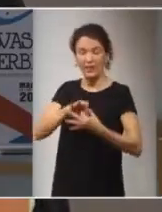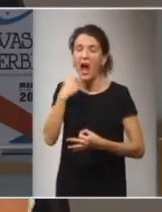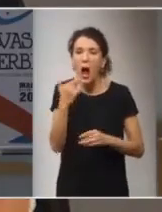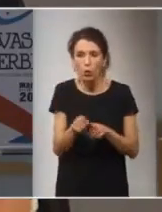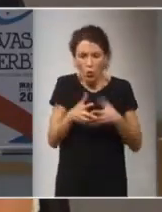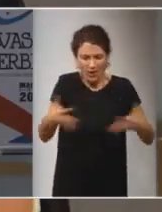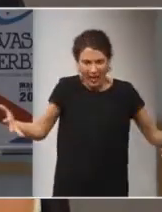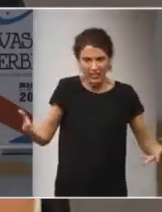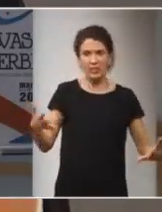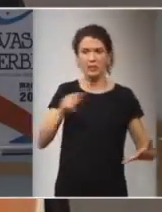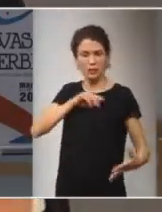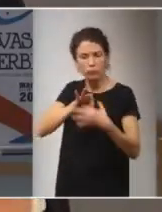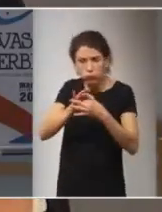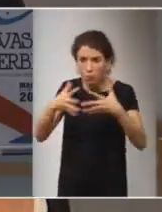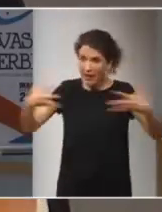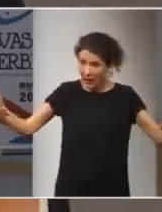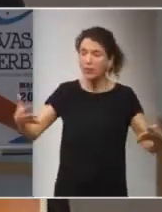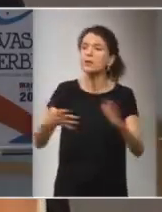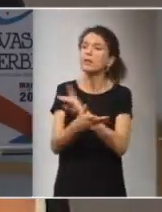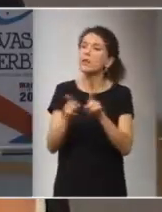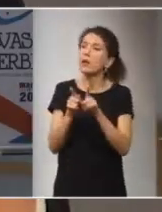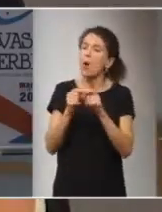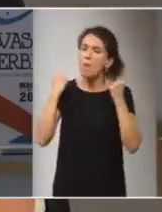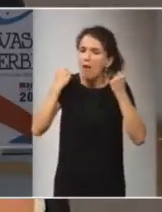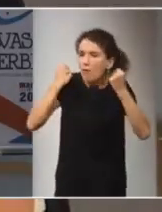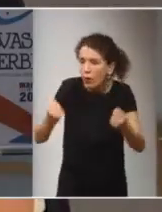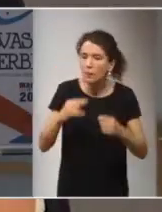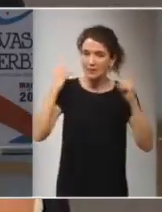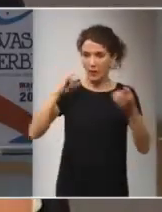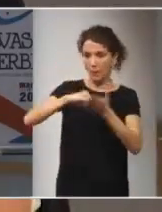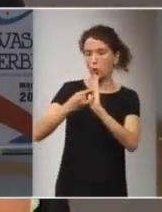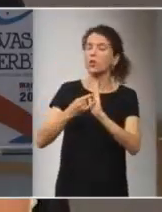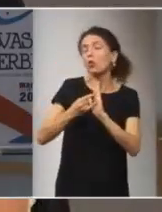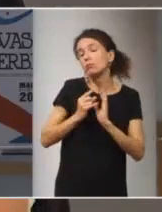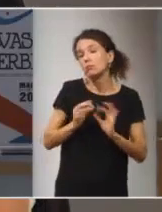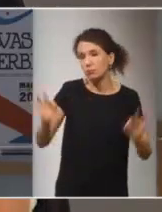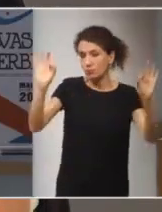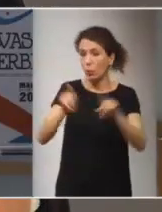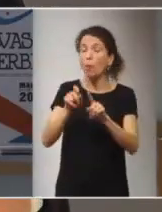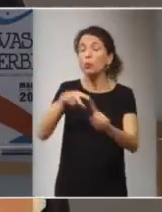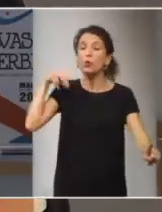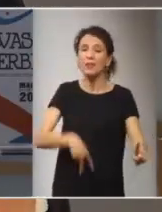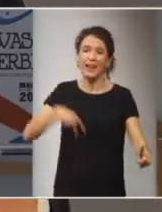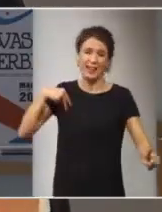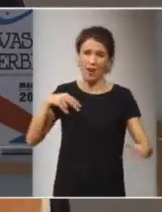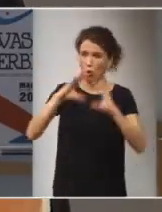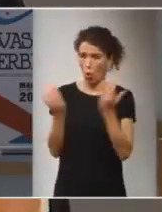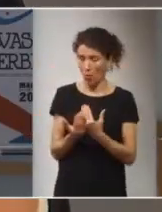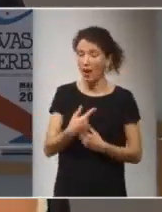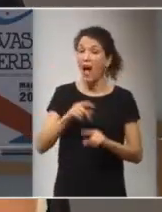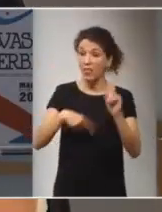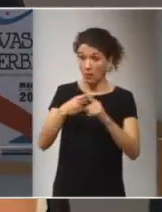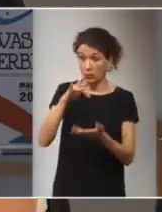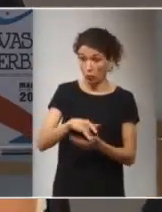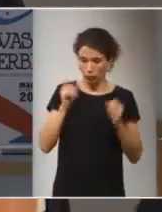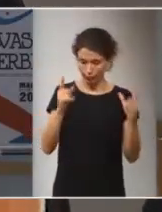grande de algo que es mucho mayor vamos a tener mucha más fuerza para ese proyecto puntual con una visión global y además si nos damos